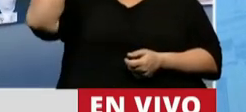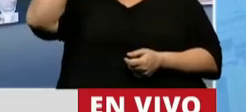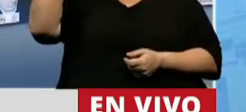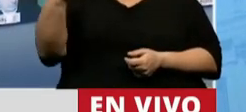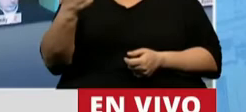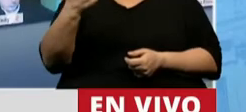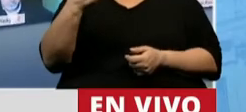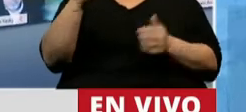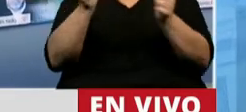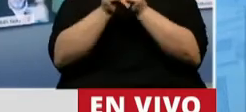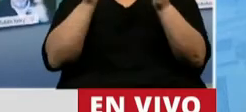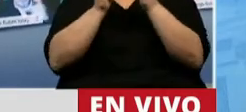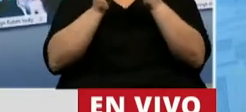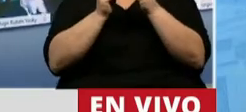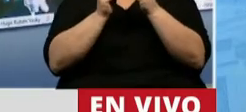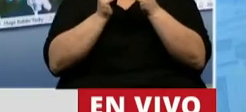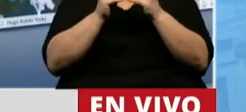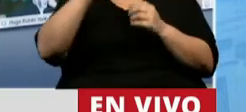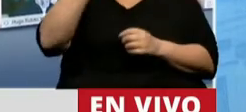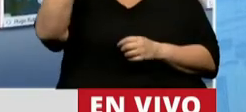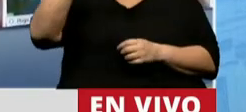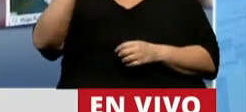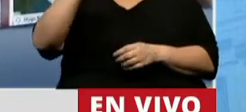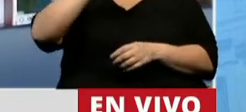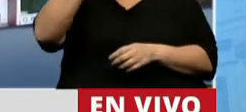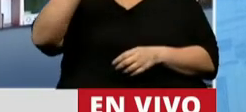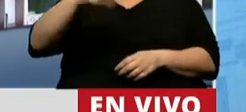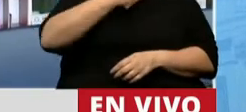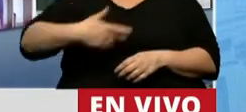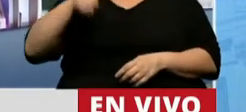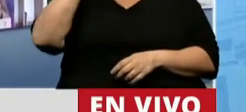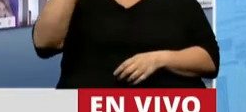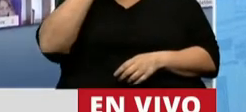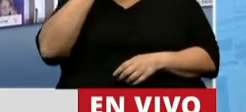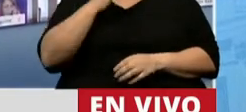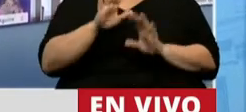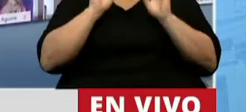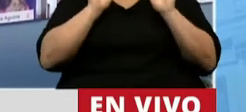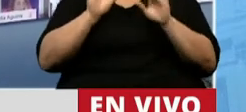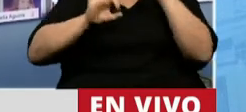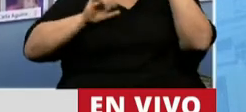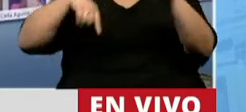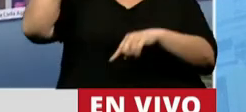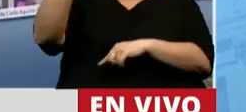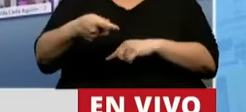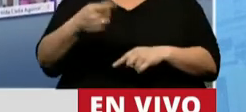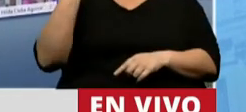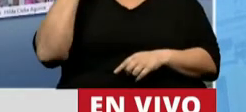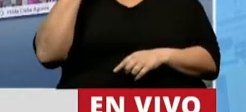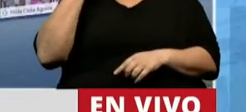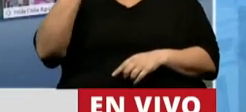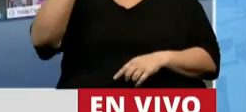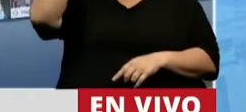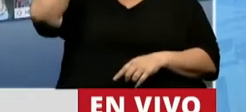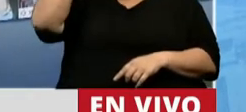fórmula junto al compañero Obregón Cano, y fue elegido vicegobernador de la provincia. Pero al año siguiente, el jefe de la